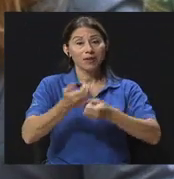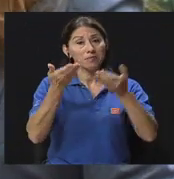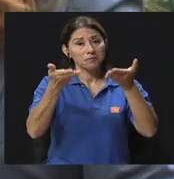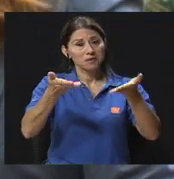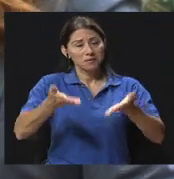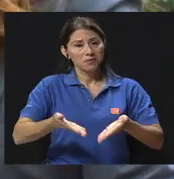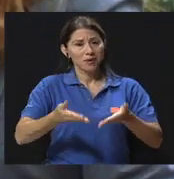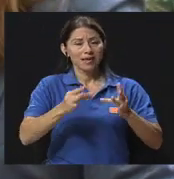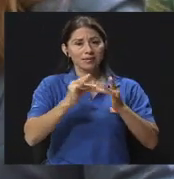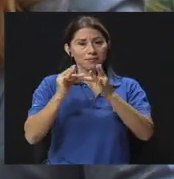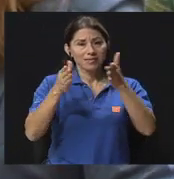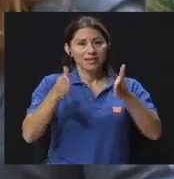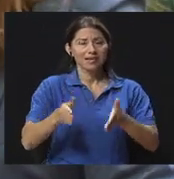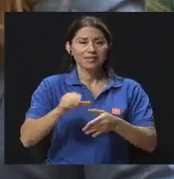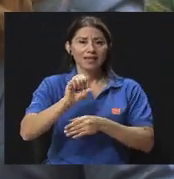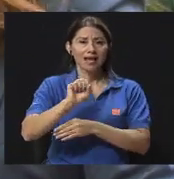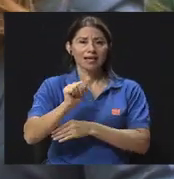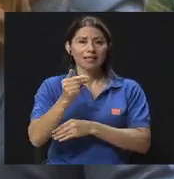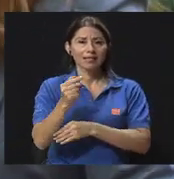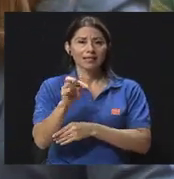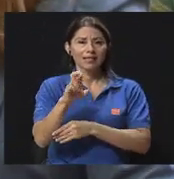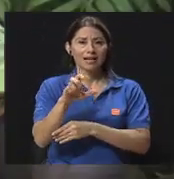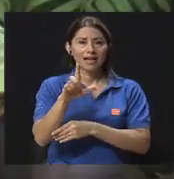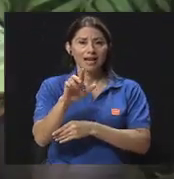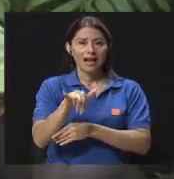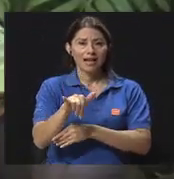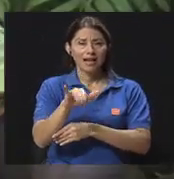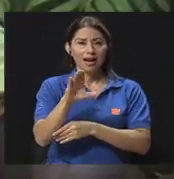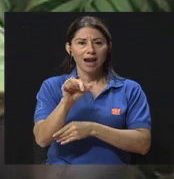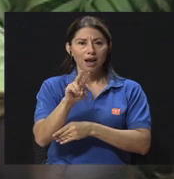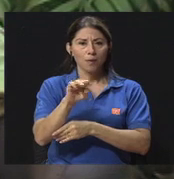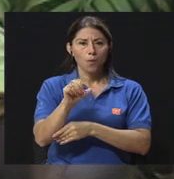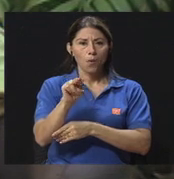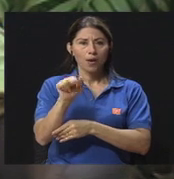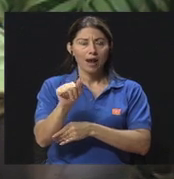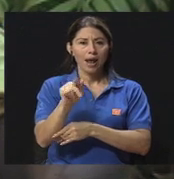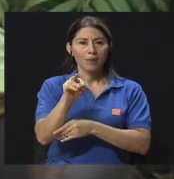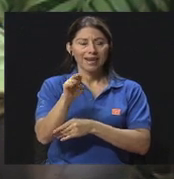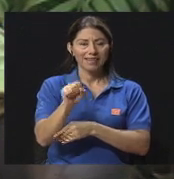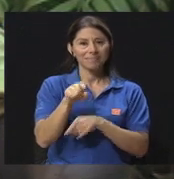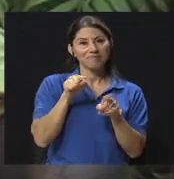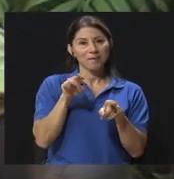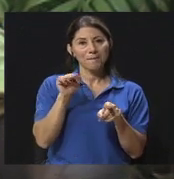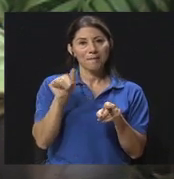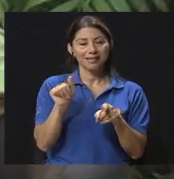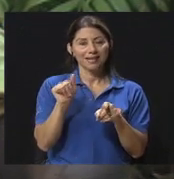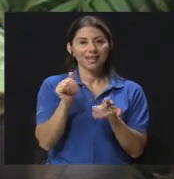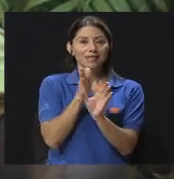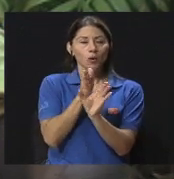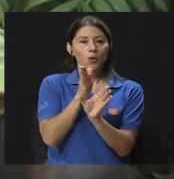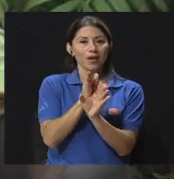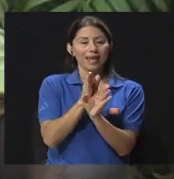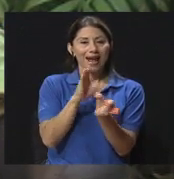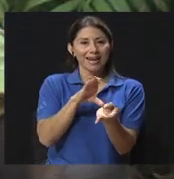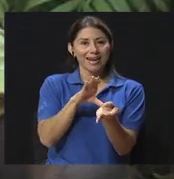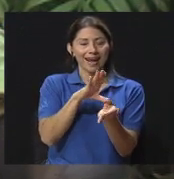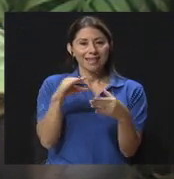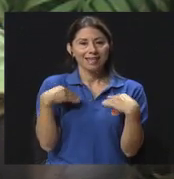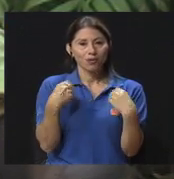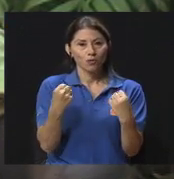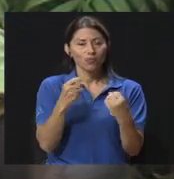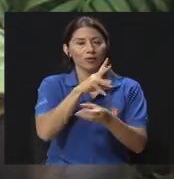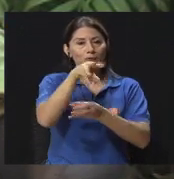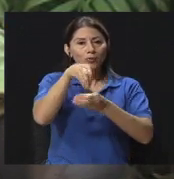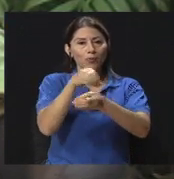con la presencia de la especialista Shirley Carmona Brenes. Ella es máster en psicología clínica y de la salud y forma parte de la unidad de